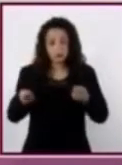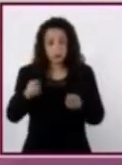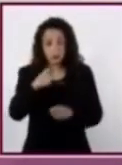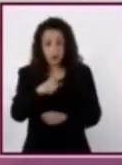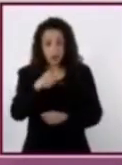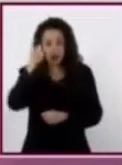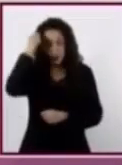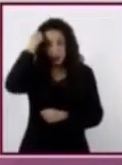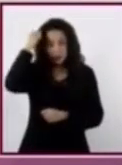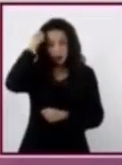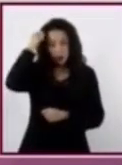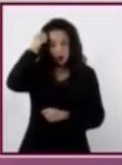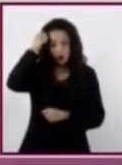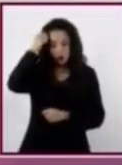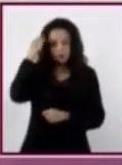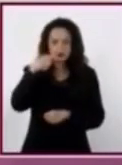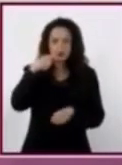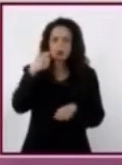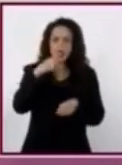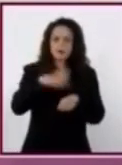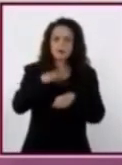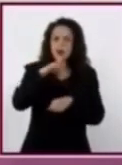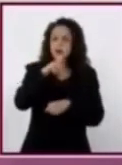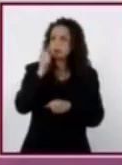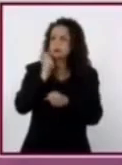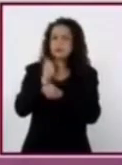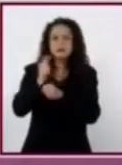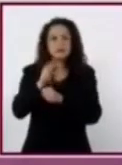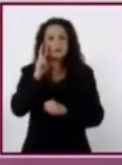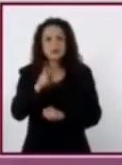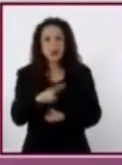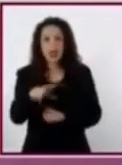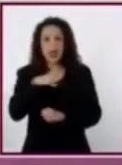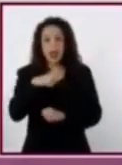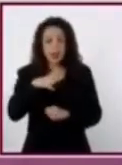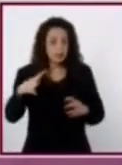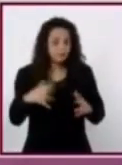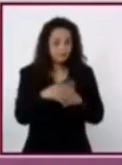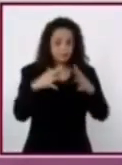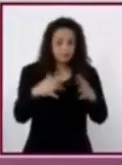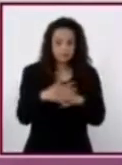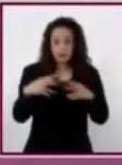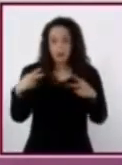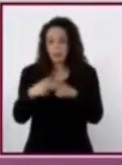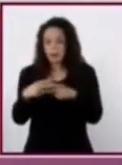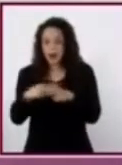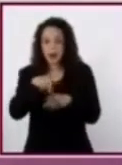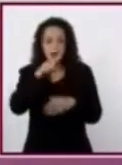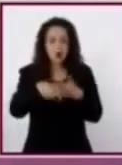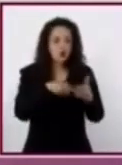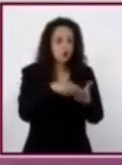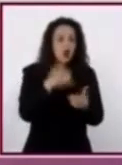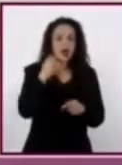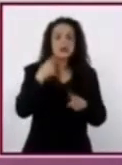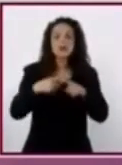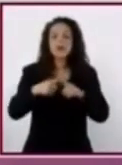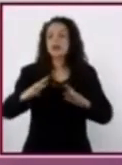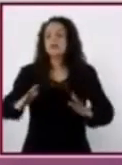observan? Se exponen la batalla, los lugares y a los participantes,